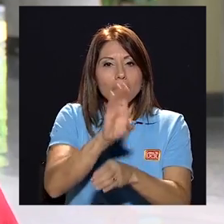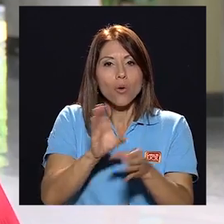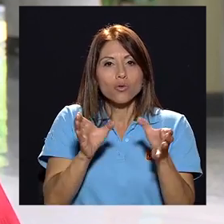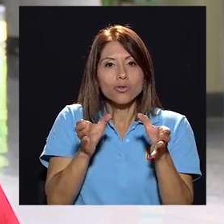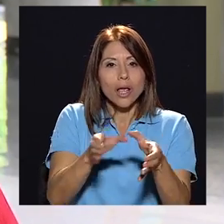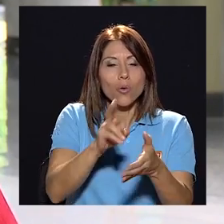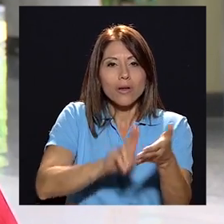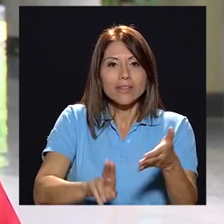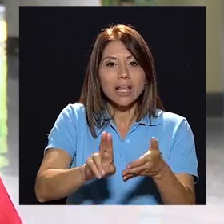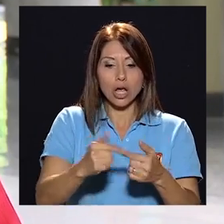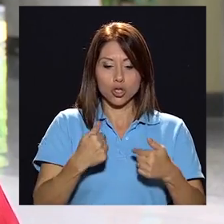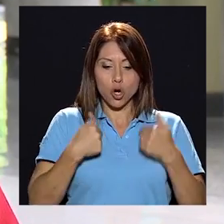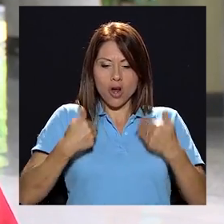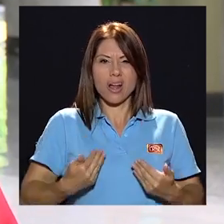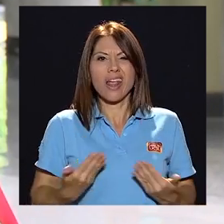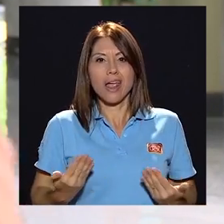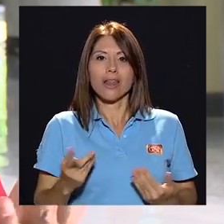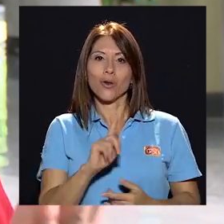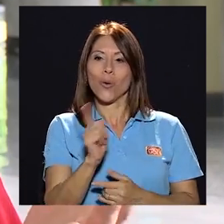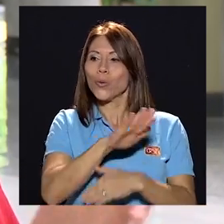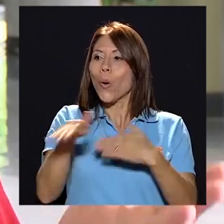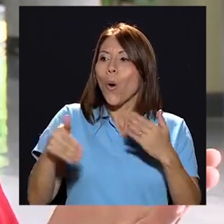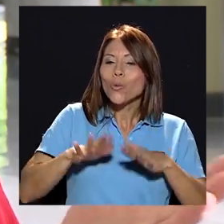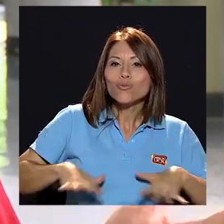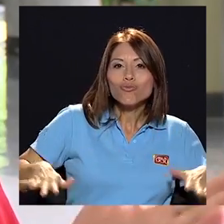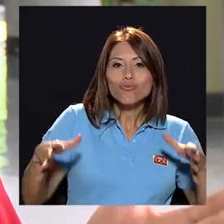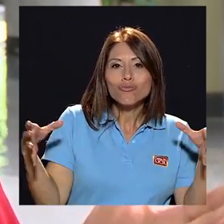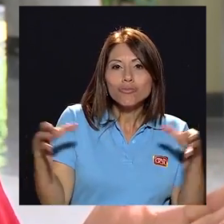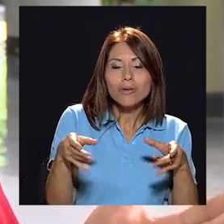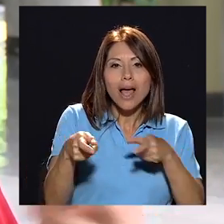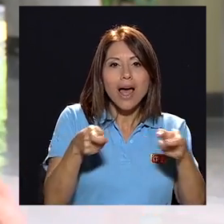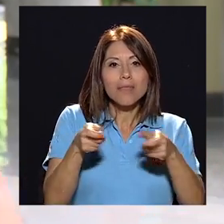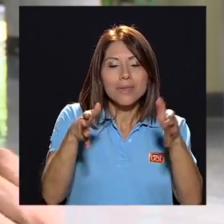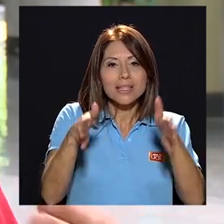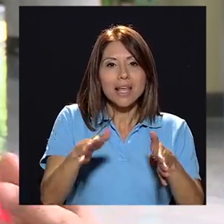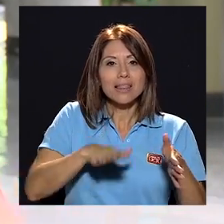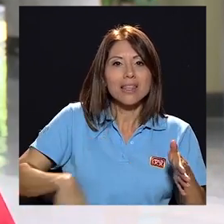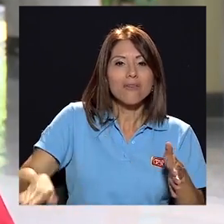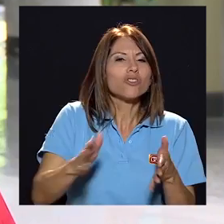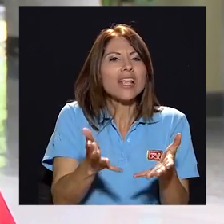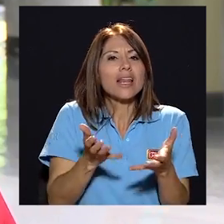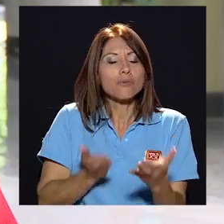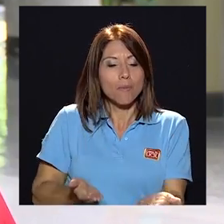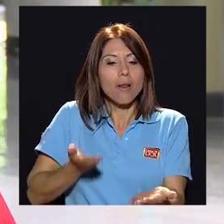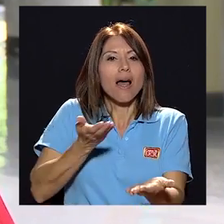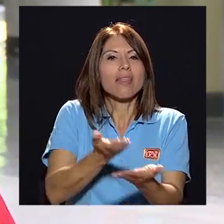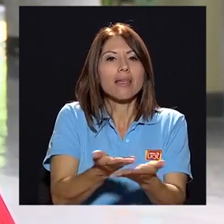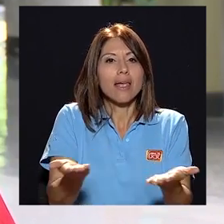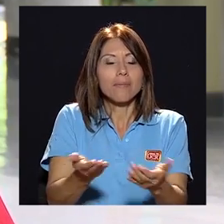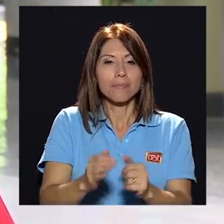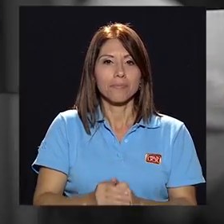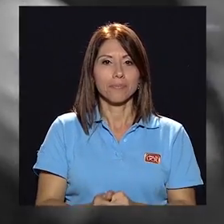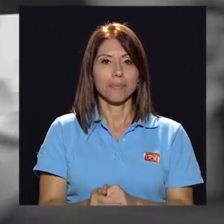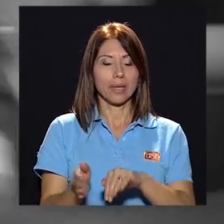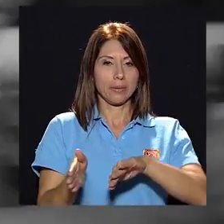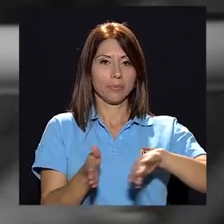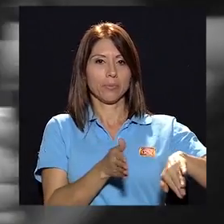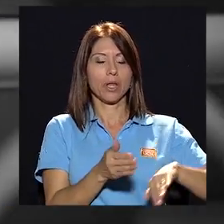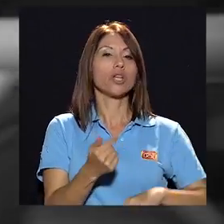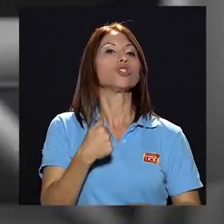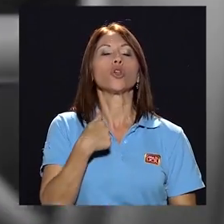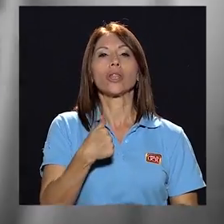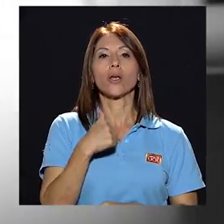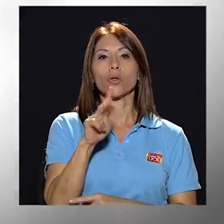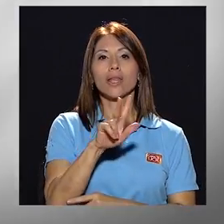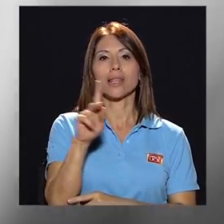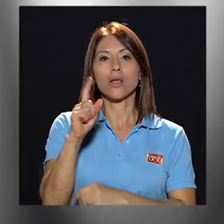Universitario. No qué hoy le voy a plantear yo, sino qué le queremos plantear a los administrativos y las administrativas al Consejo Universitario. Bueno,